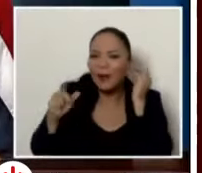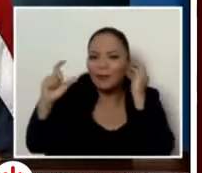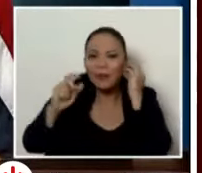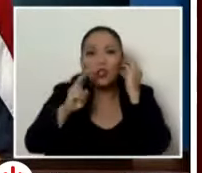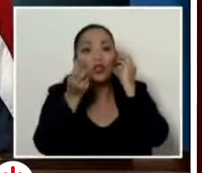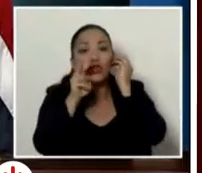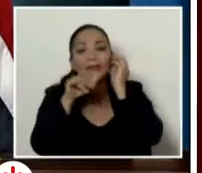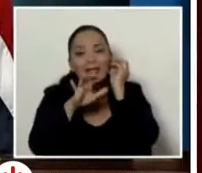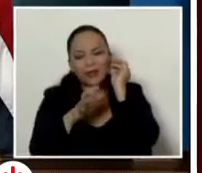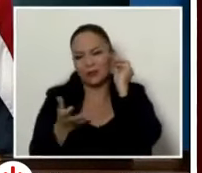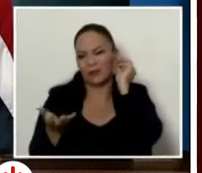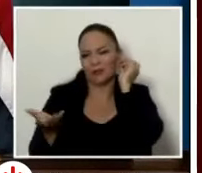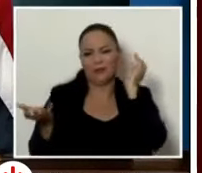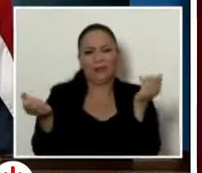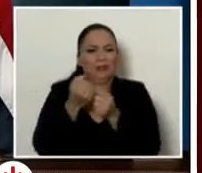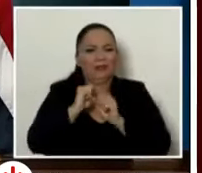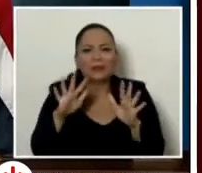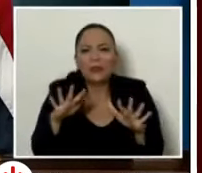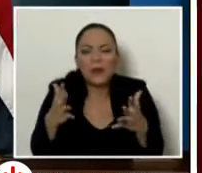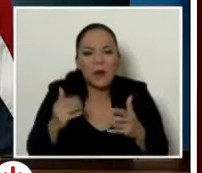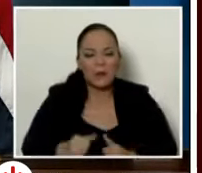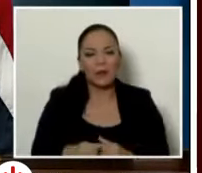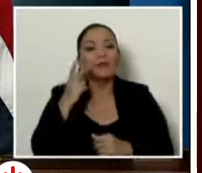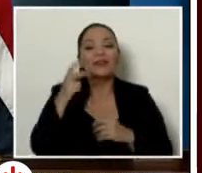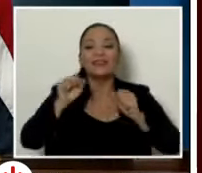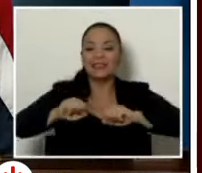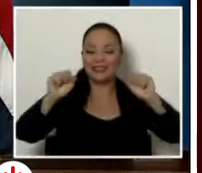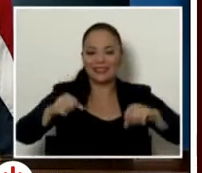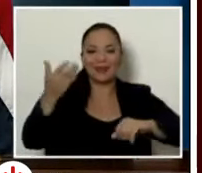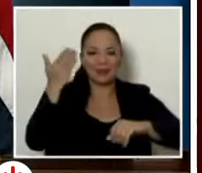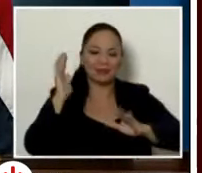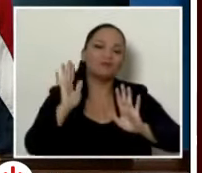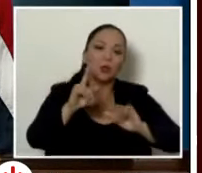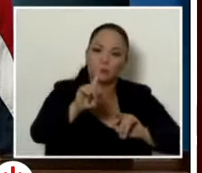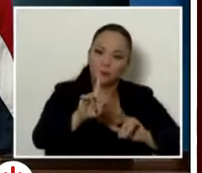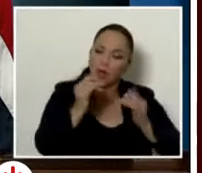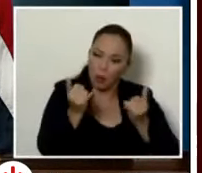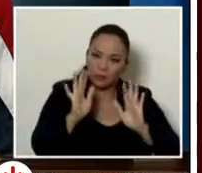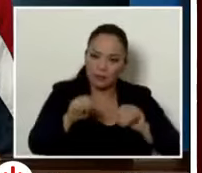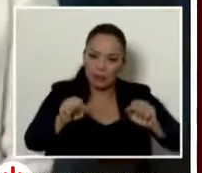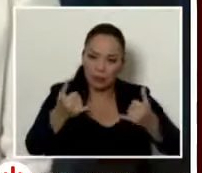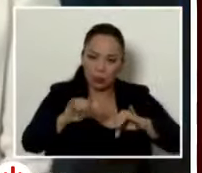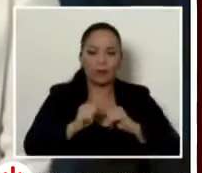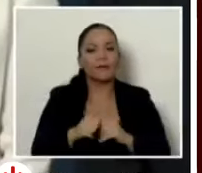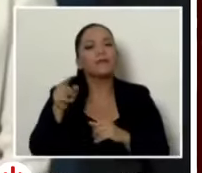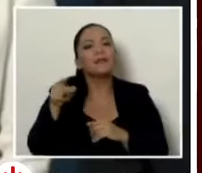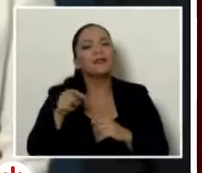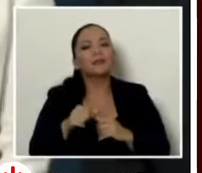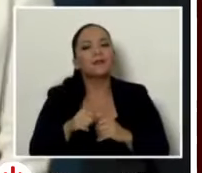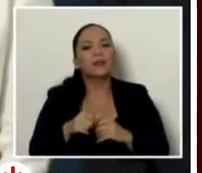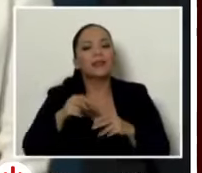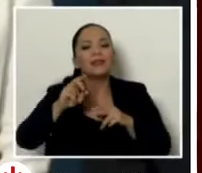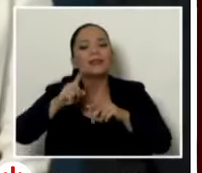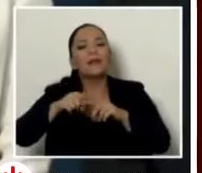colones. ¿Y cómo puede ser eso? ¿Por qué? Porque el sistema que tenemos actualmente se basa sobre la cilindrada y no